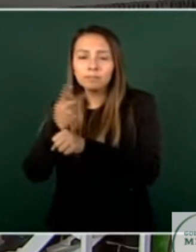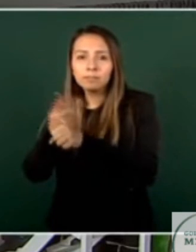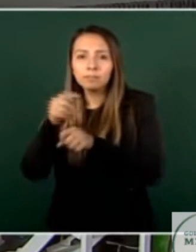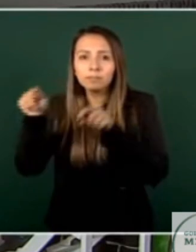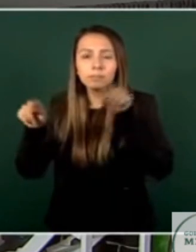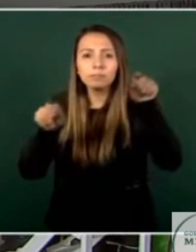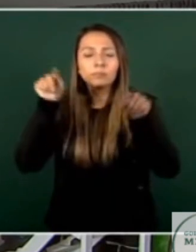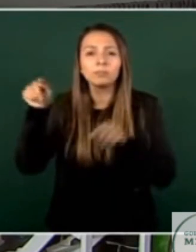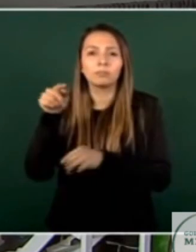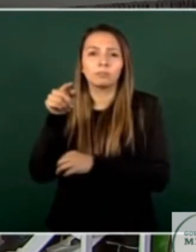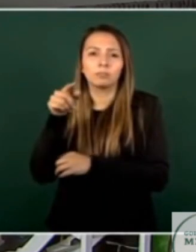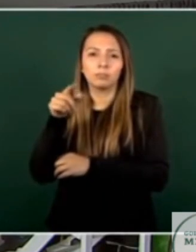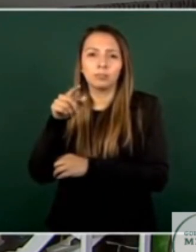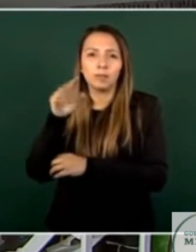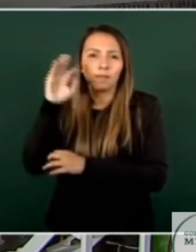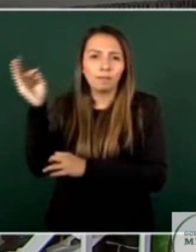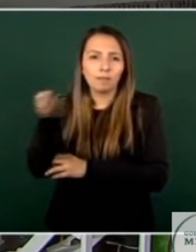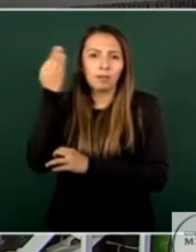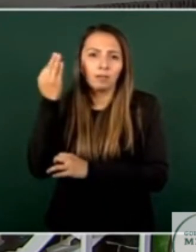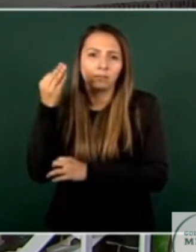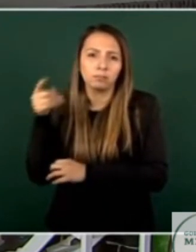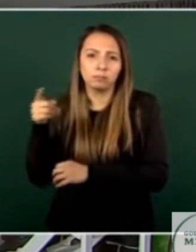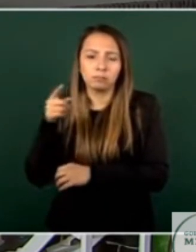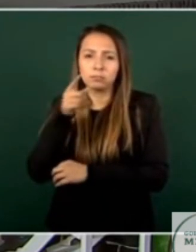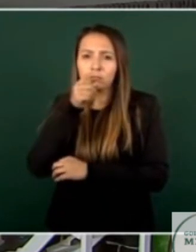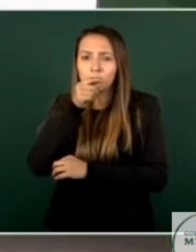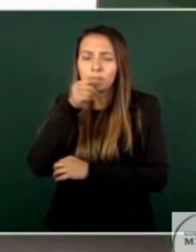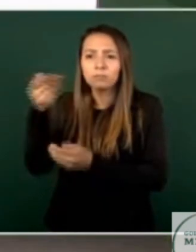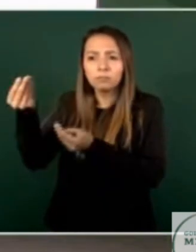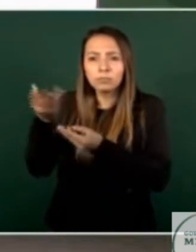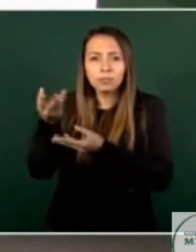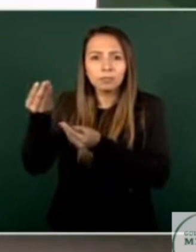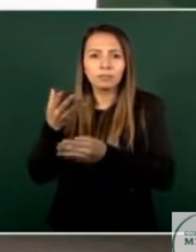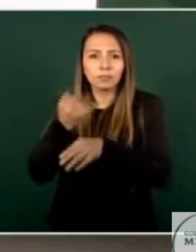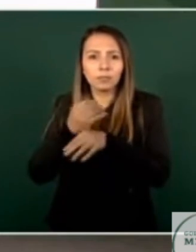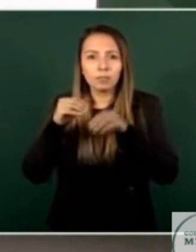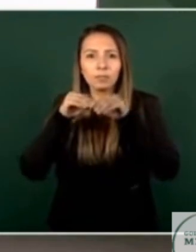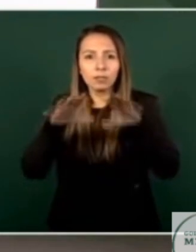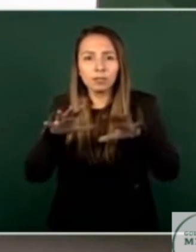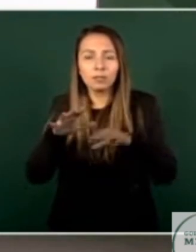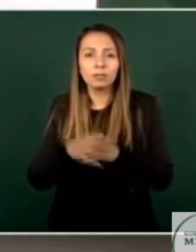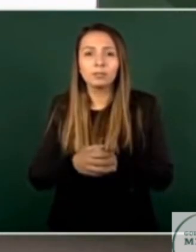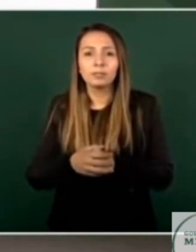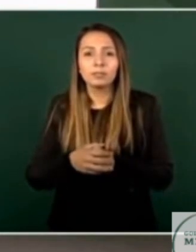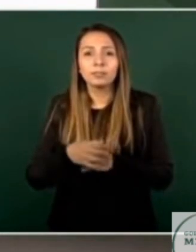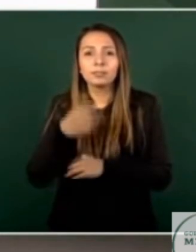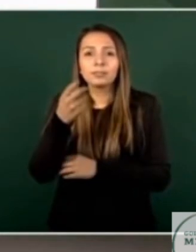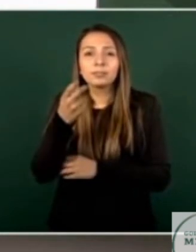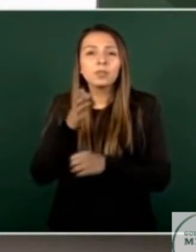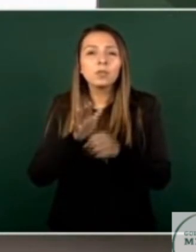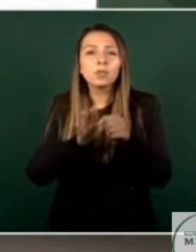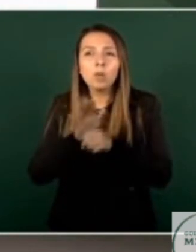Fiscalía General de la República y que amablemente nos comparte la información es el caso de